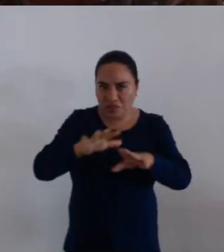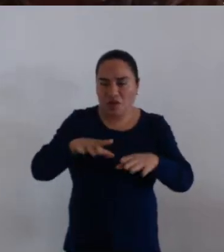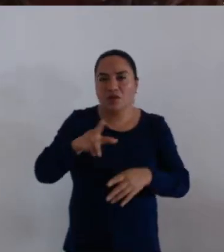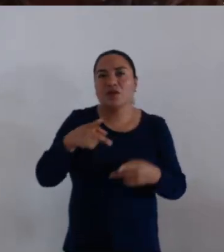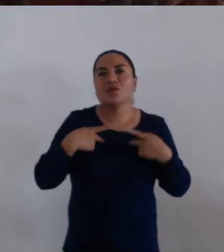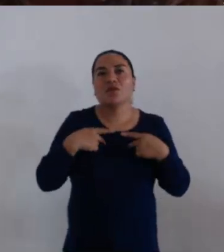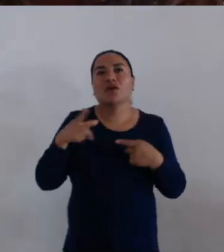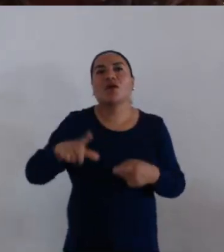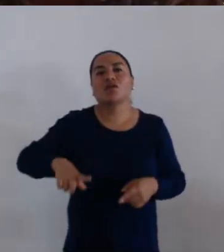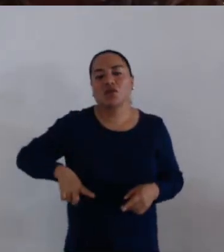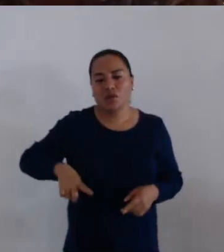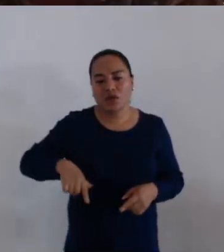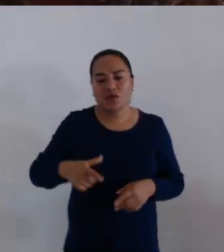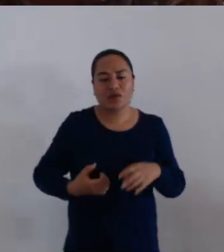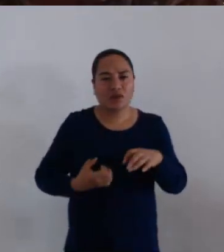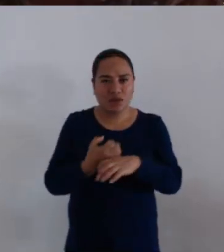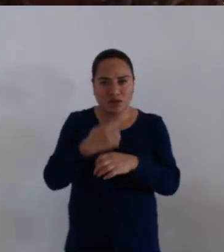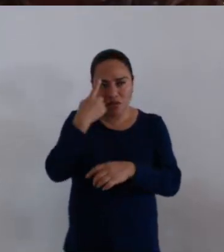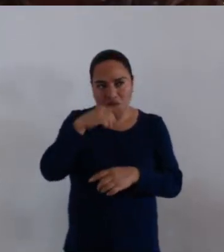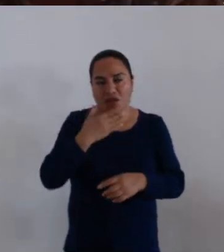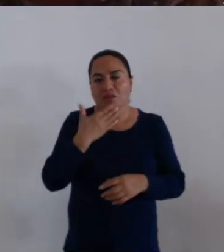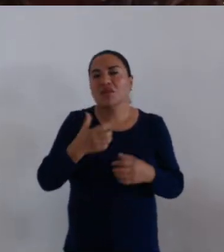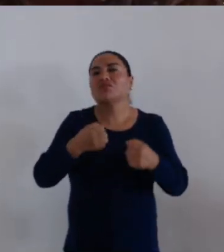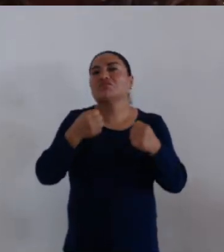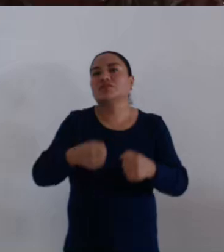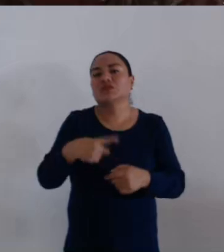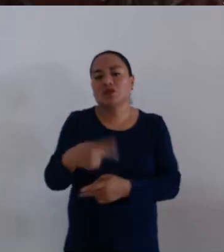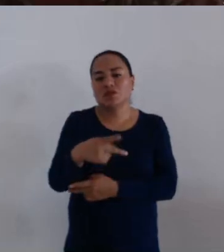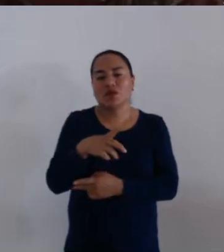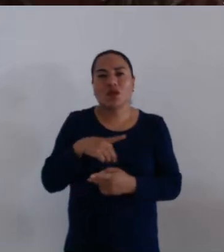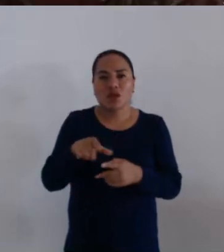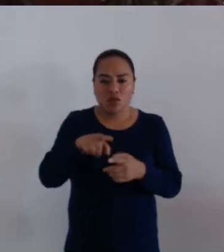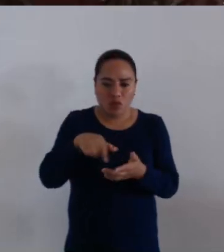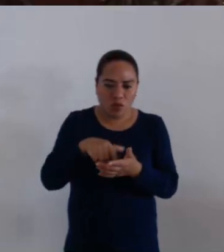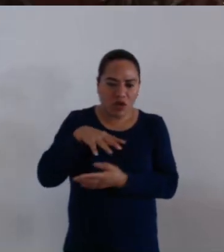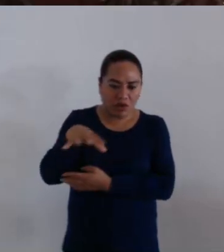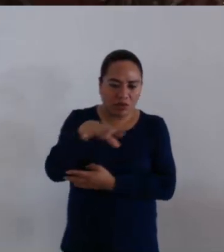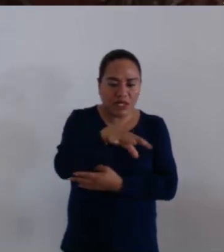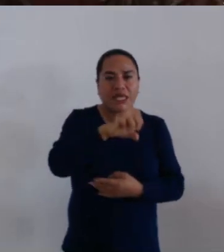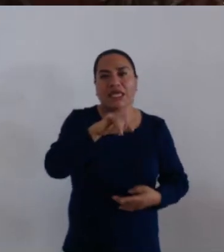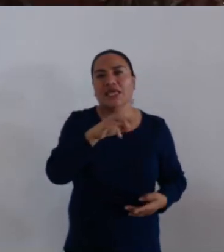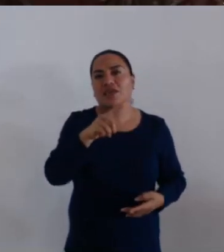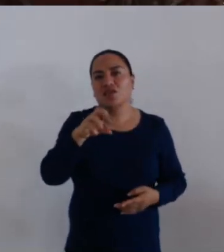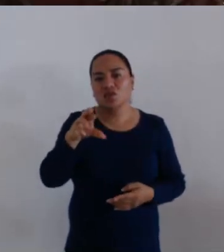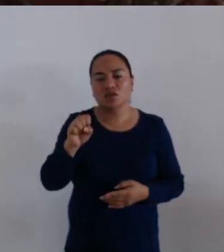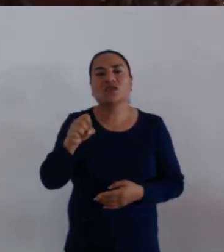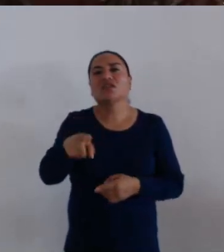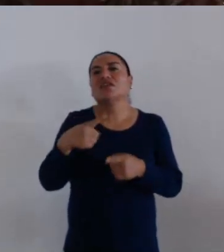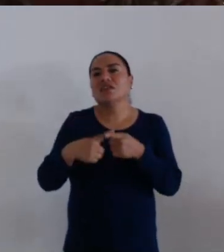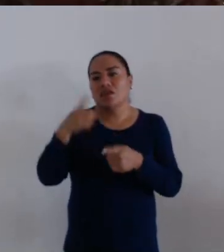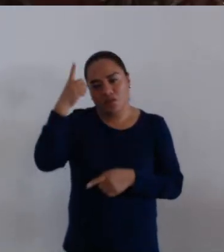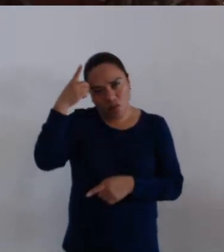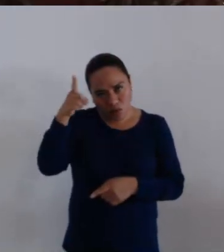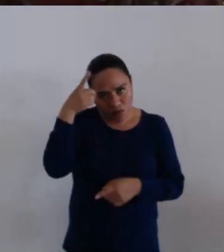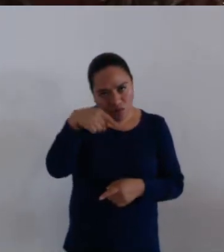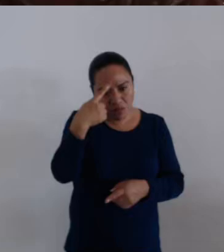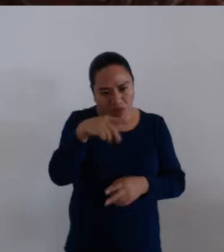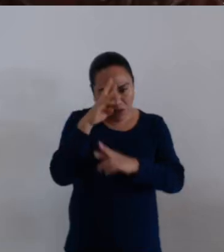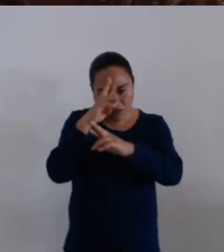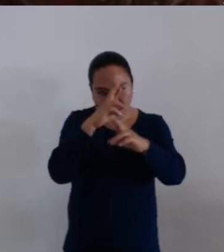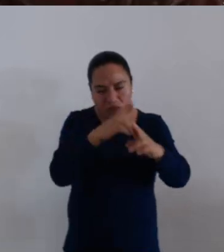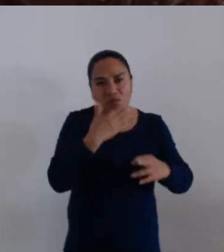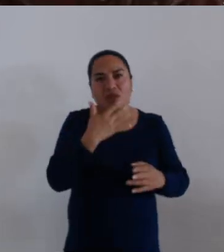el Poder Ejecutivo del Estado, a fin de garantizar la propiedad de los ejidos, comunidades, propietarios y poseedores, y brindar certeza